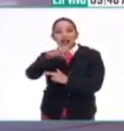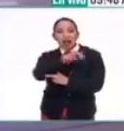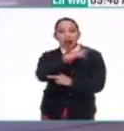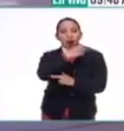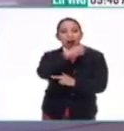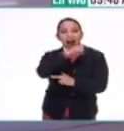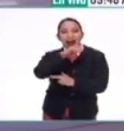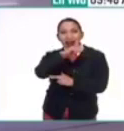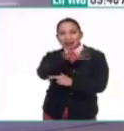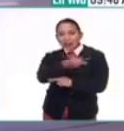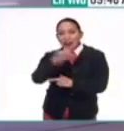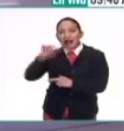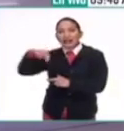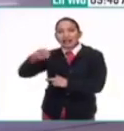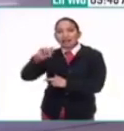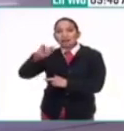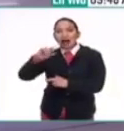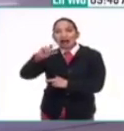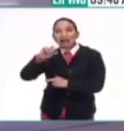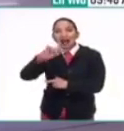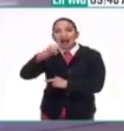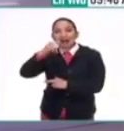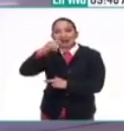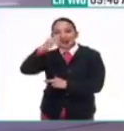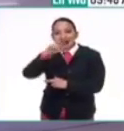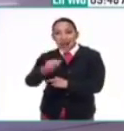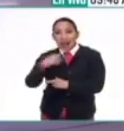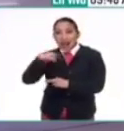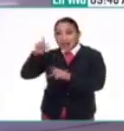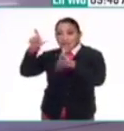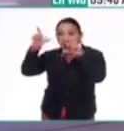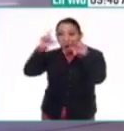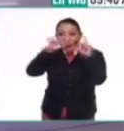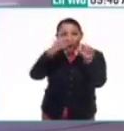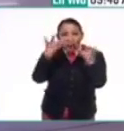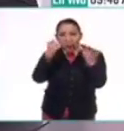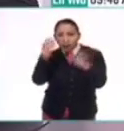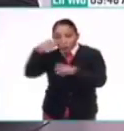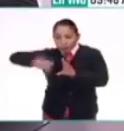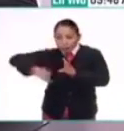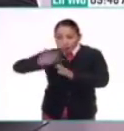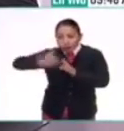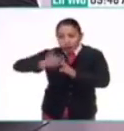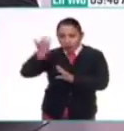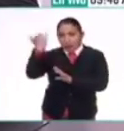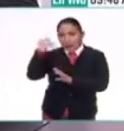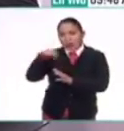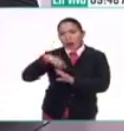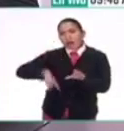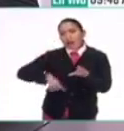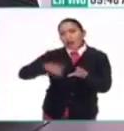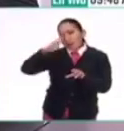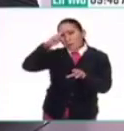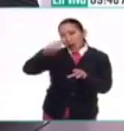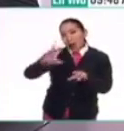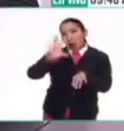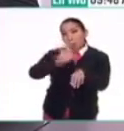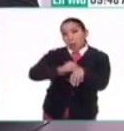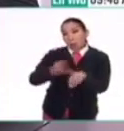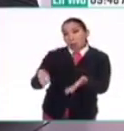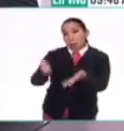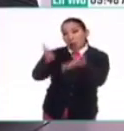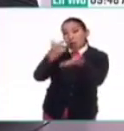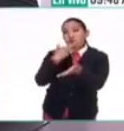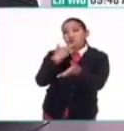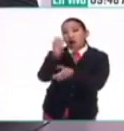y el otro es Nexpayantla. E hizo fotografía, e hizo una excavación. En aquel tiempo el gobierno mexicano le permitió